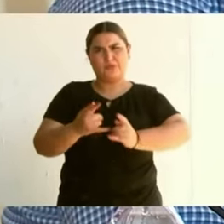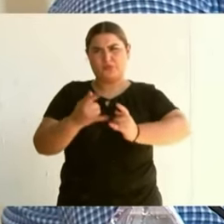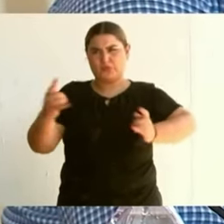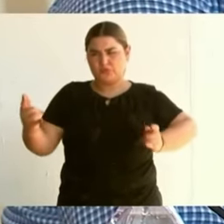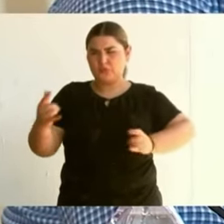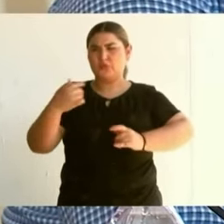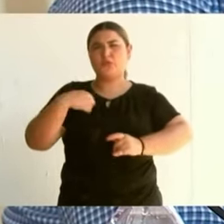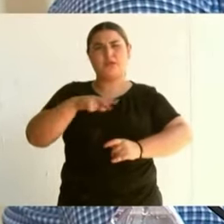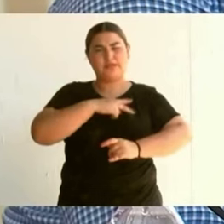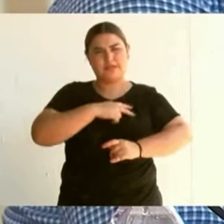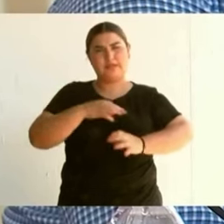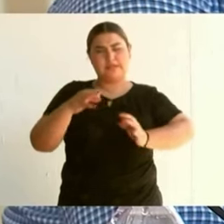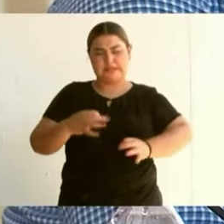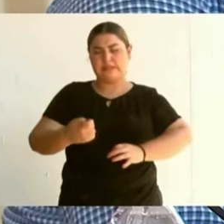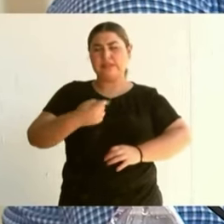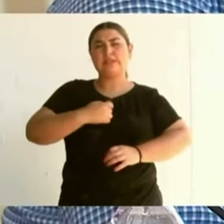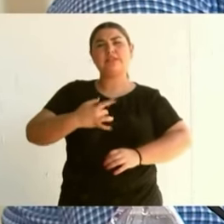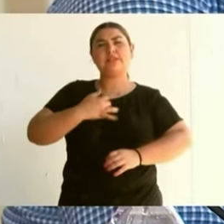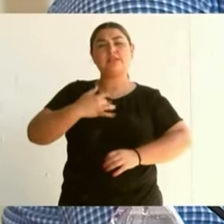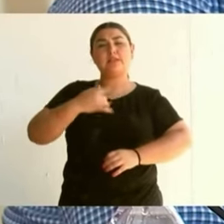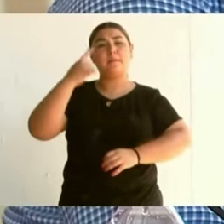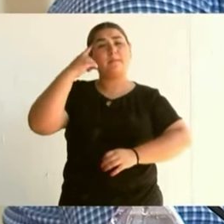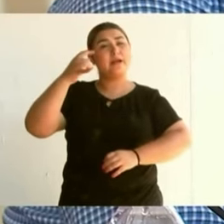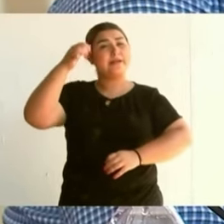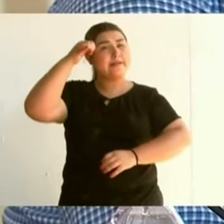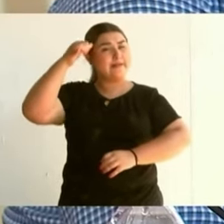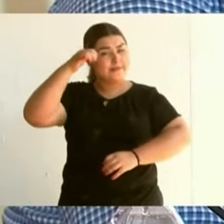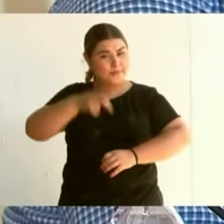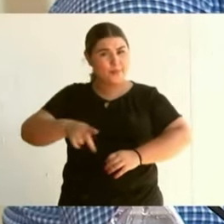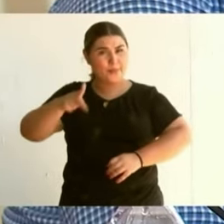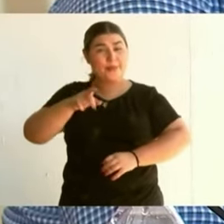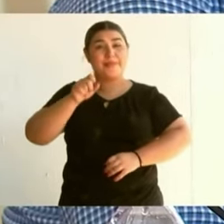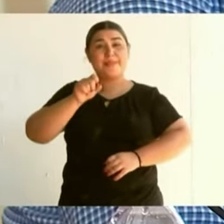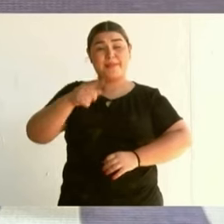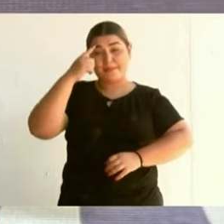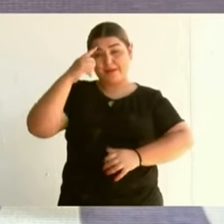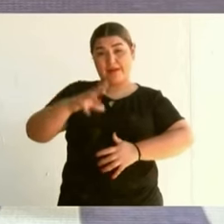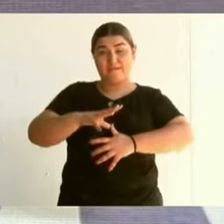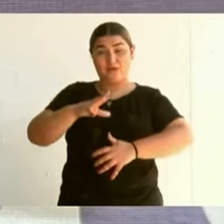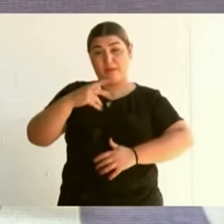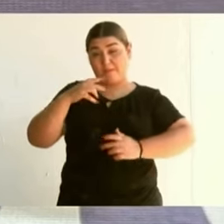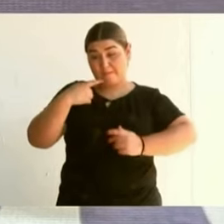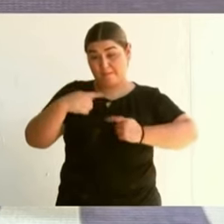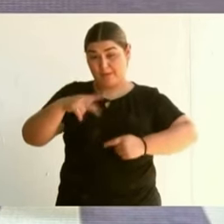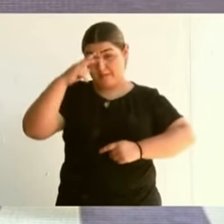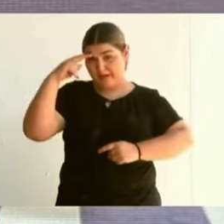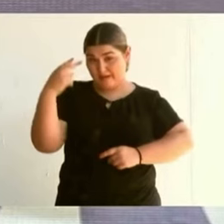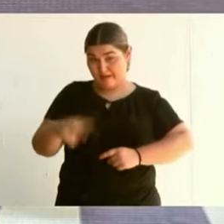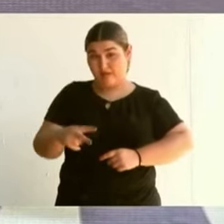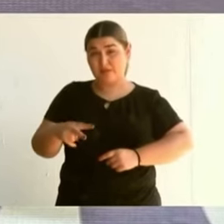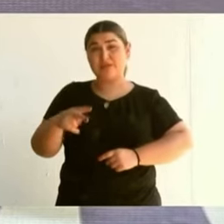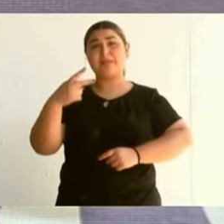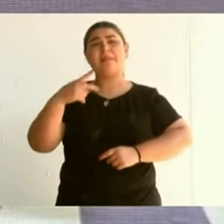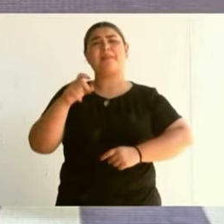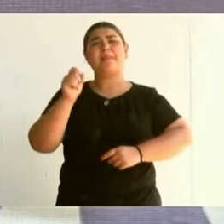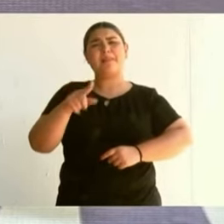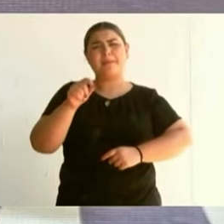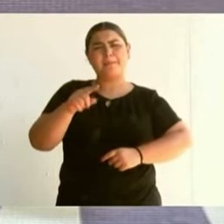del pueblo yaqui, los pueblos originarios y afromexicanos. Reconocer sus derechos